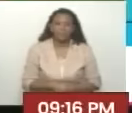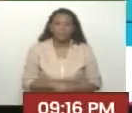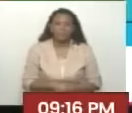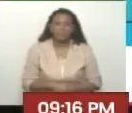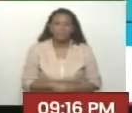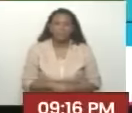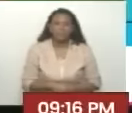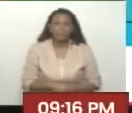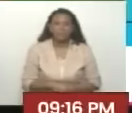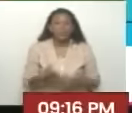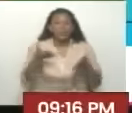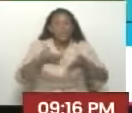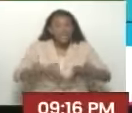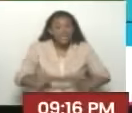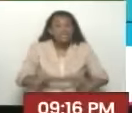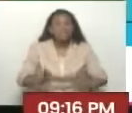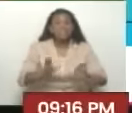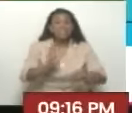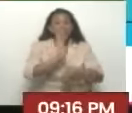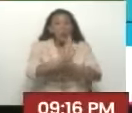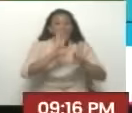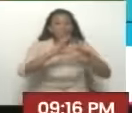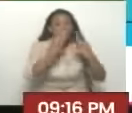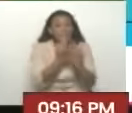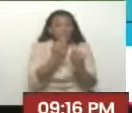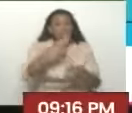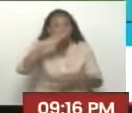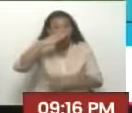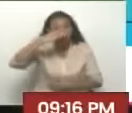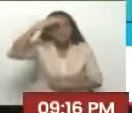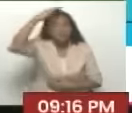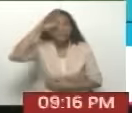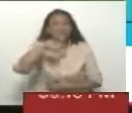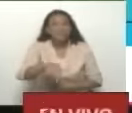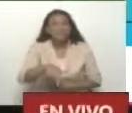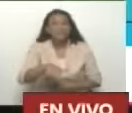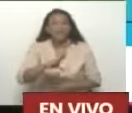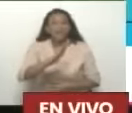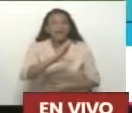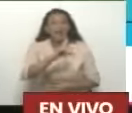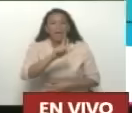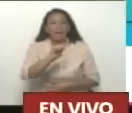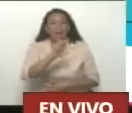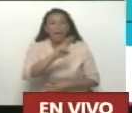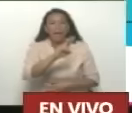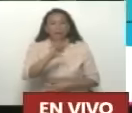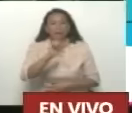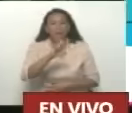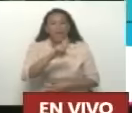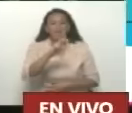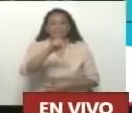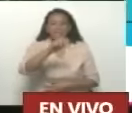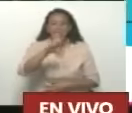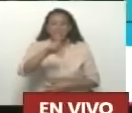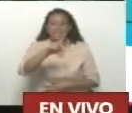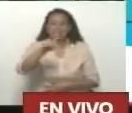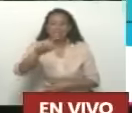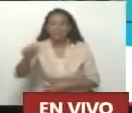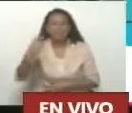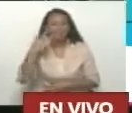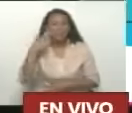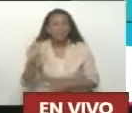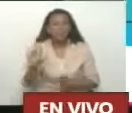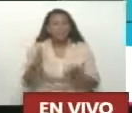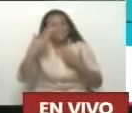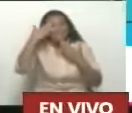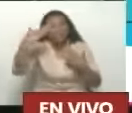O que eres nacido, criado y crecido en las clavellinas. En las clavellinas. Dale un saludo a la gente de las clavellinas, te están viendo hasta ahora